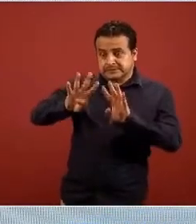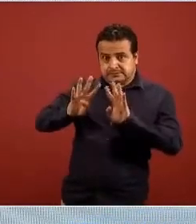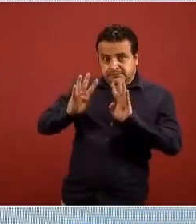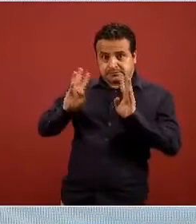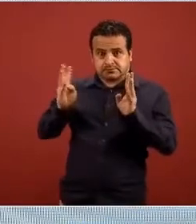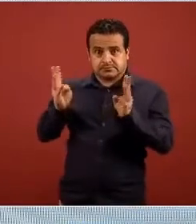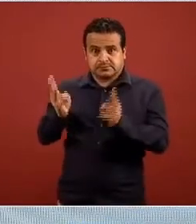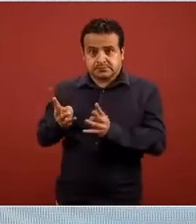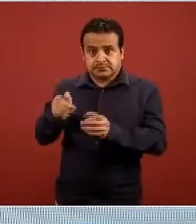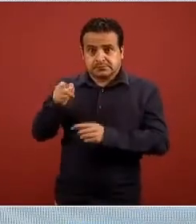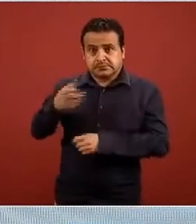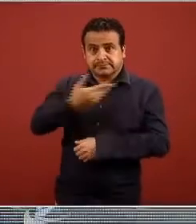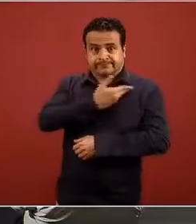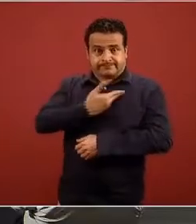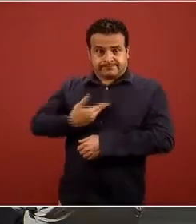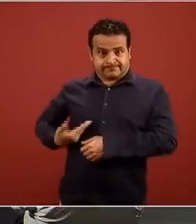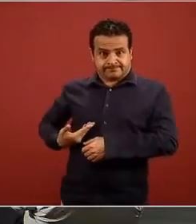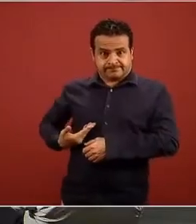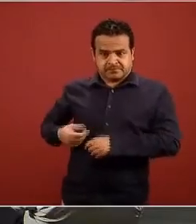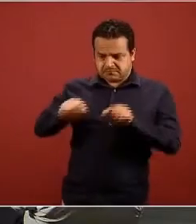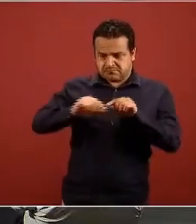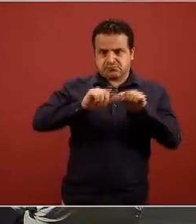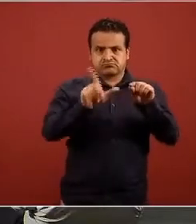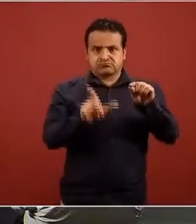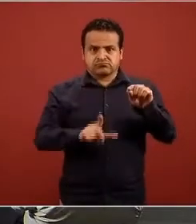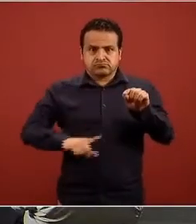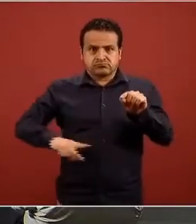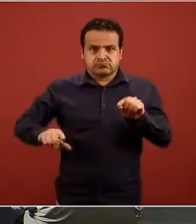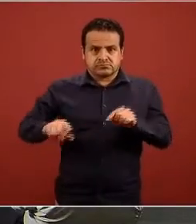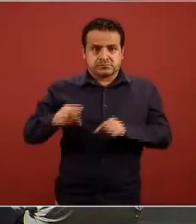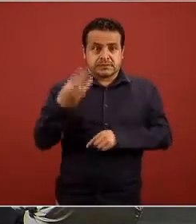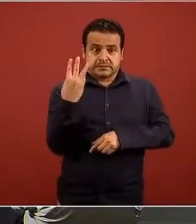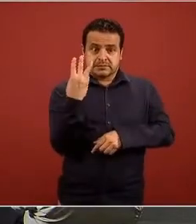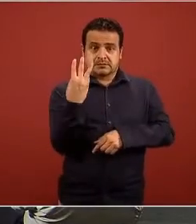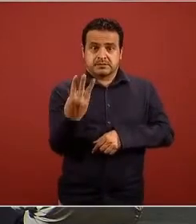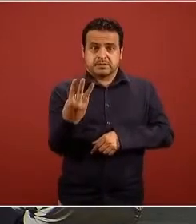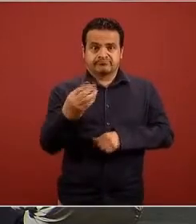Presidente de la República como autoridad sanitaria superior